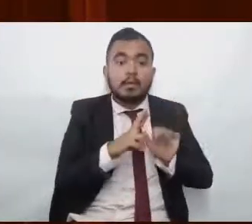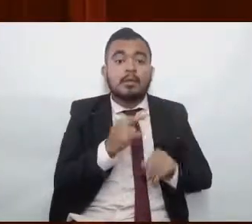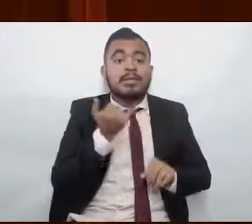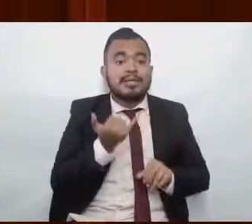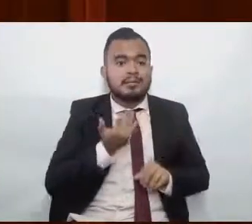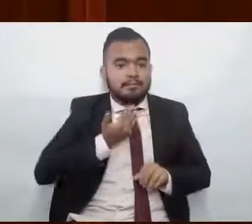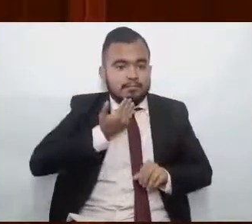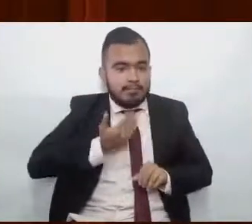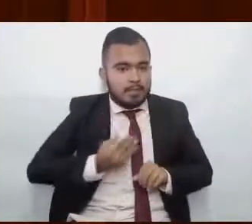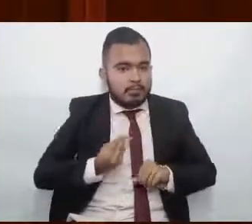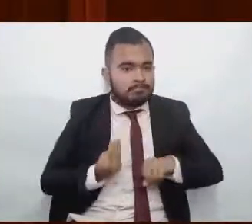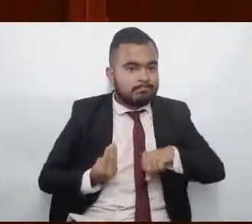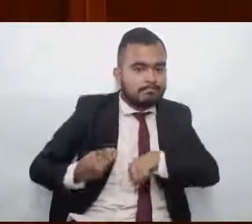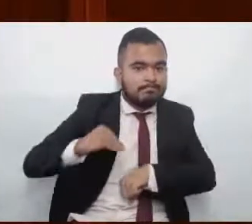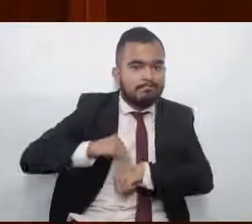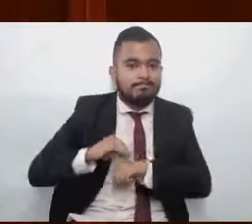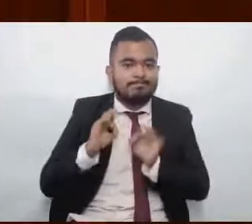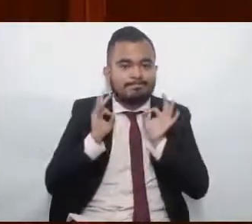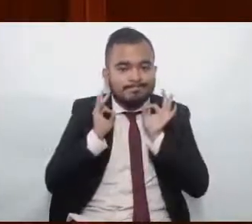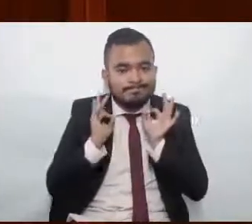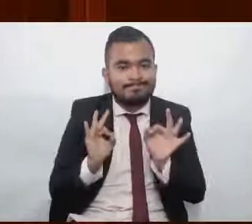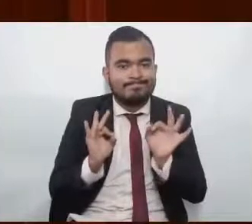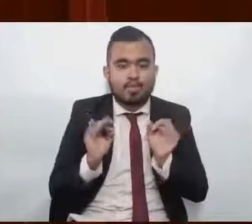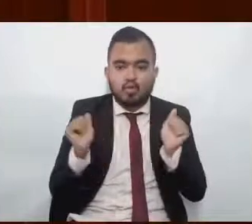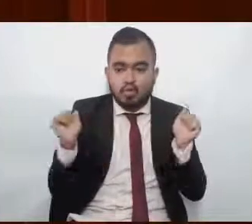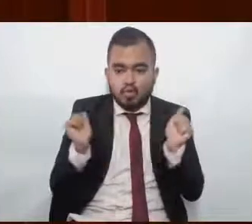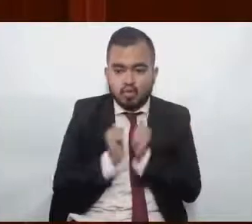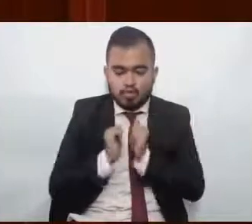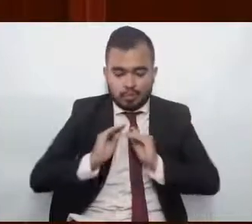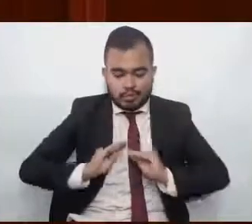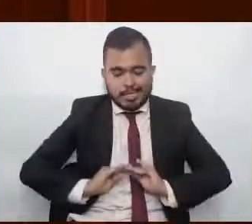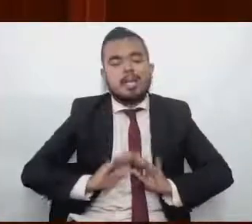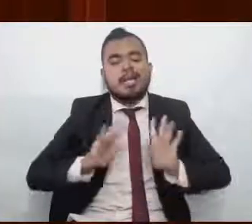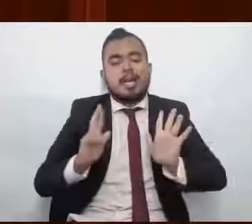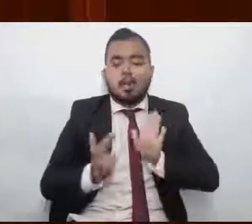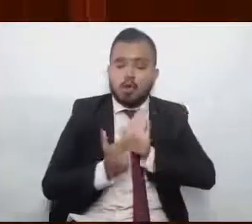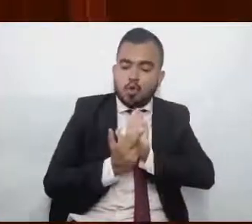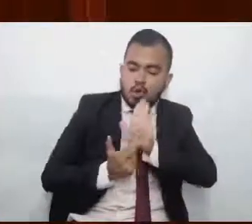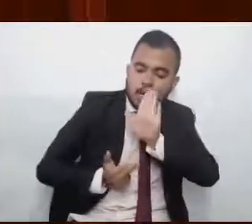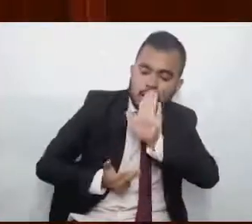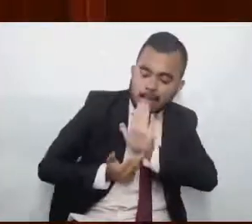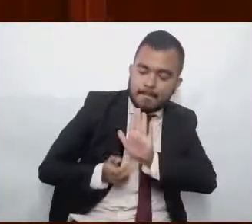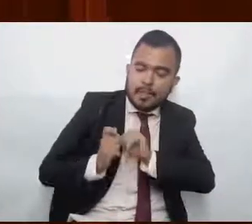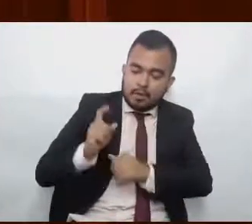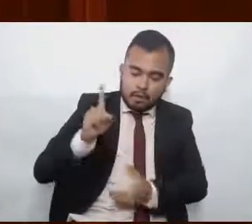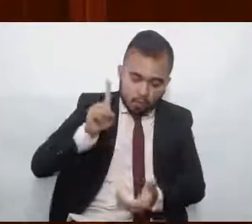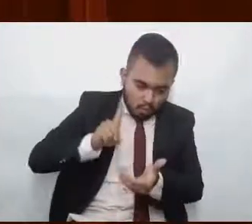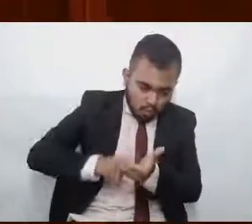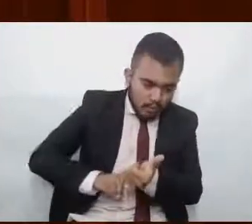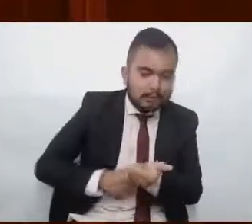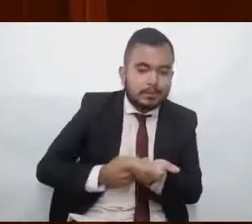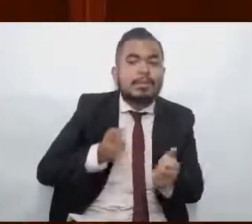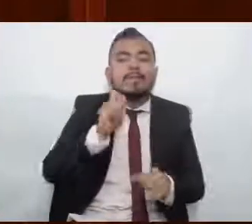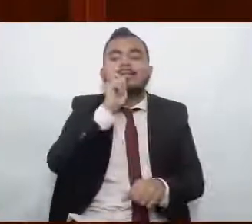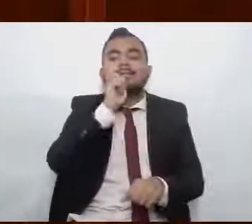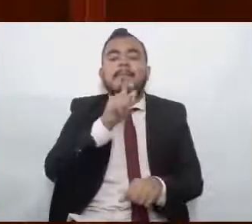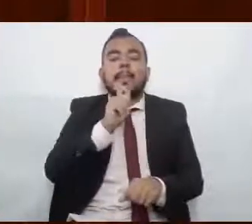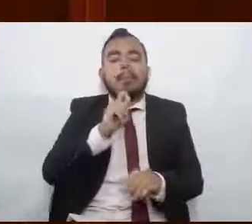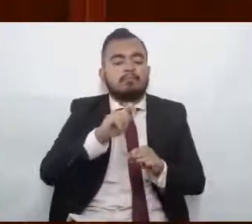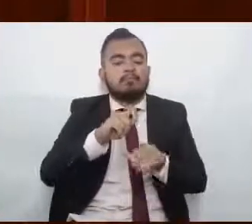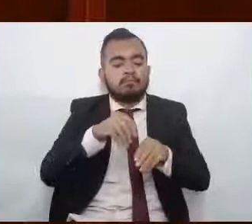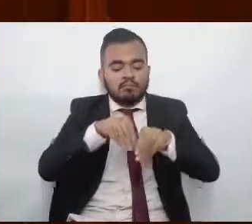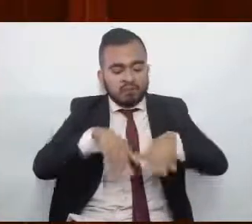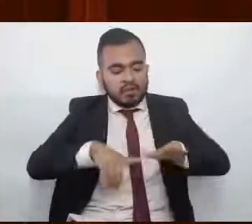eficaz con la normatividad reglamentaria, secundaria, incluso dentro del marco de la legislación nacional,